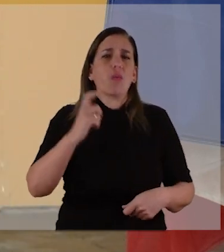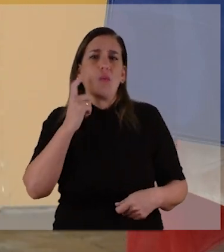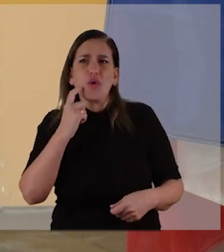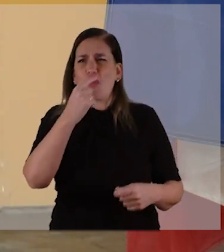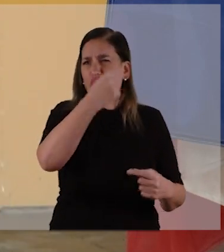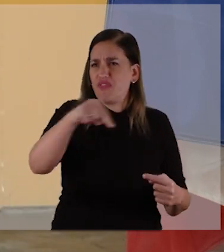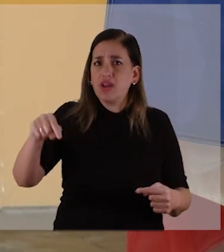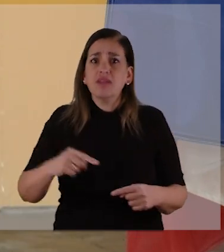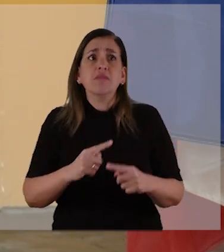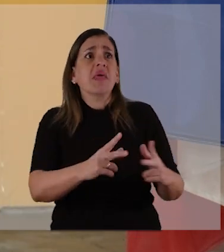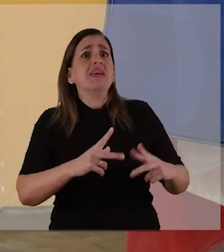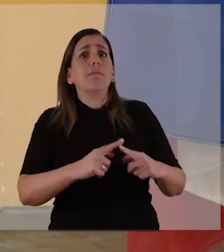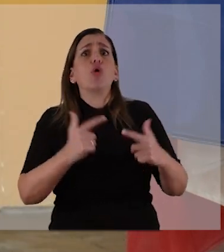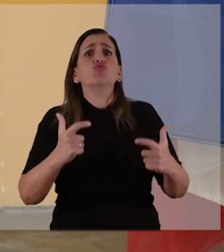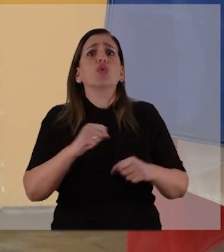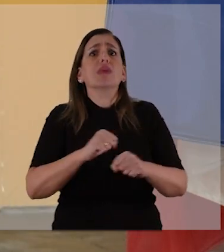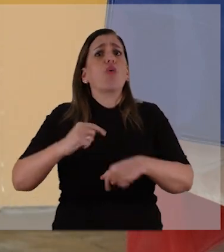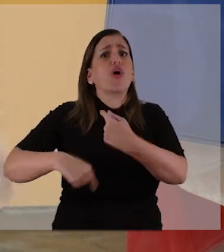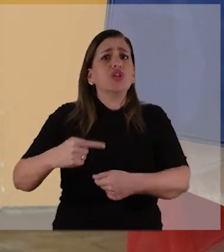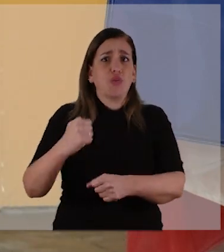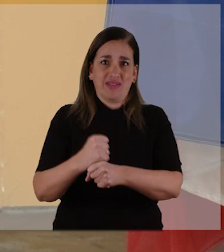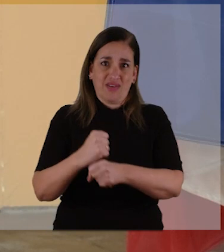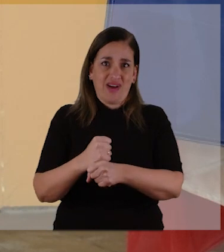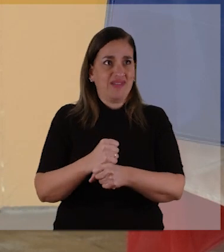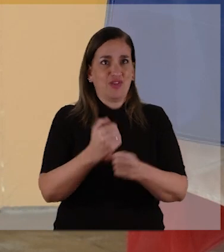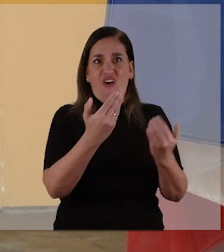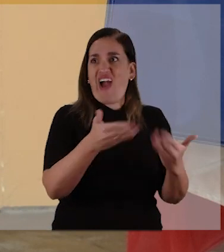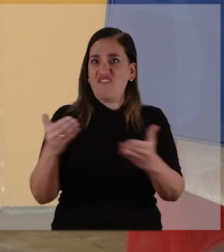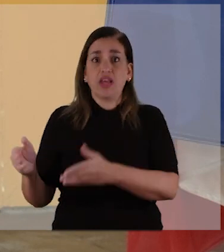gente de un kiosquito, un almacén, que dice, por suerte pude seguir laburando.